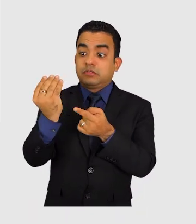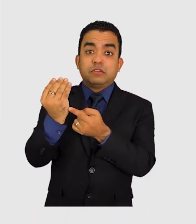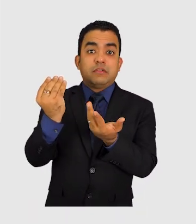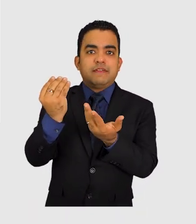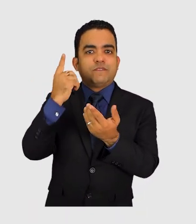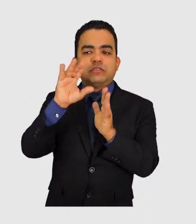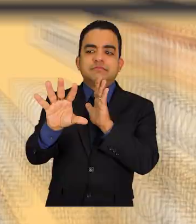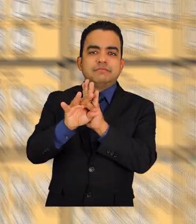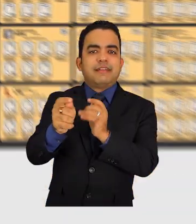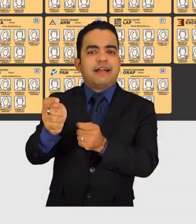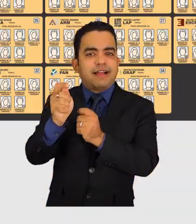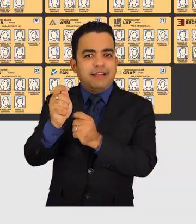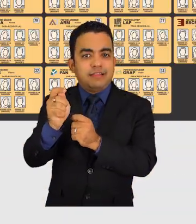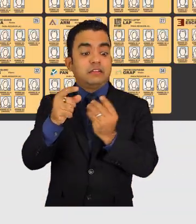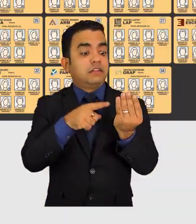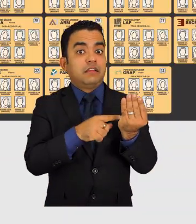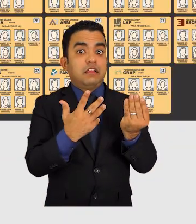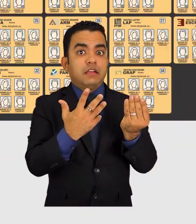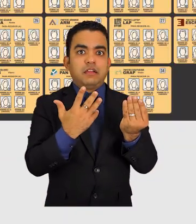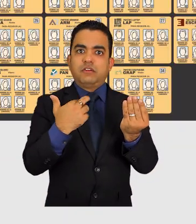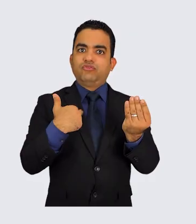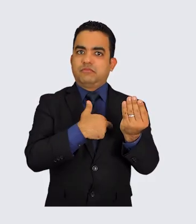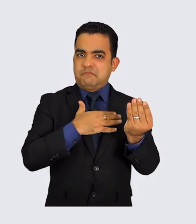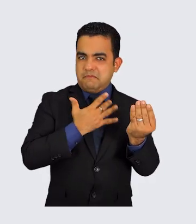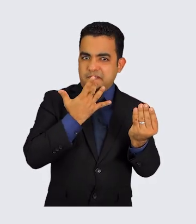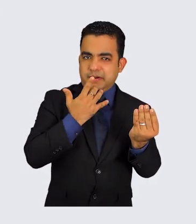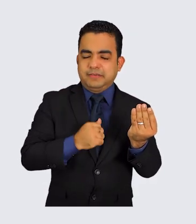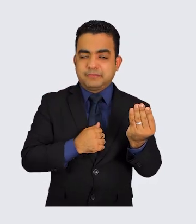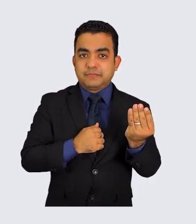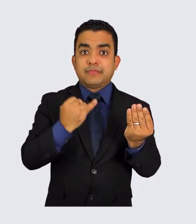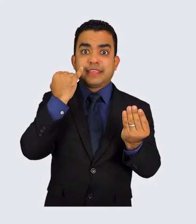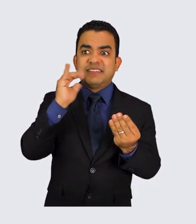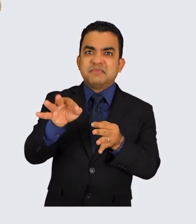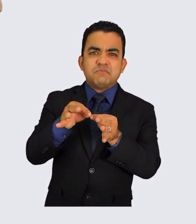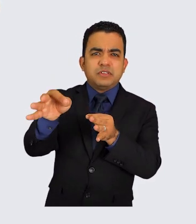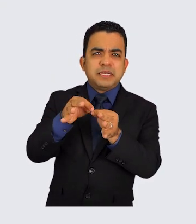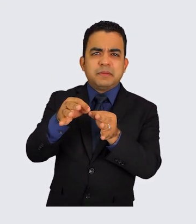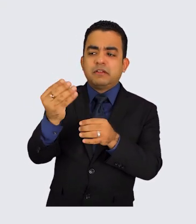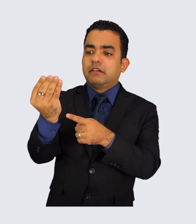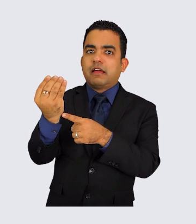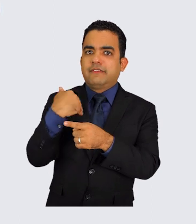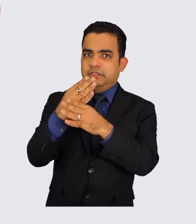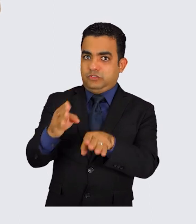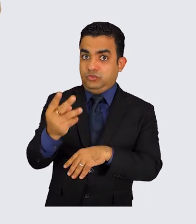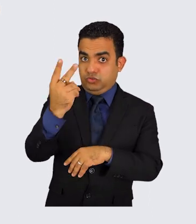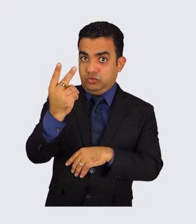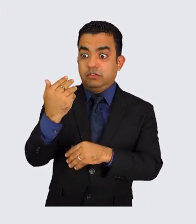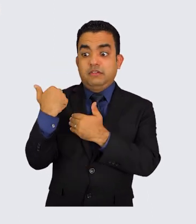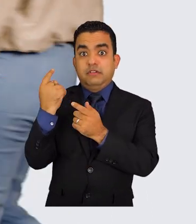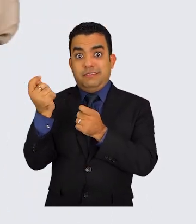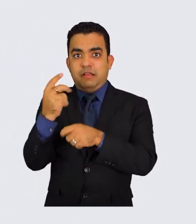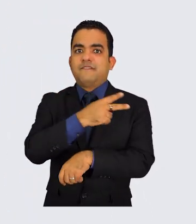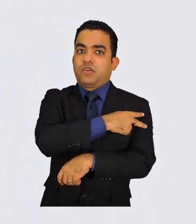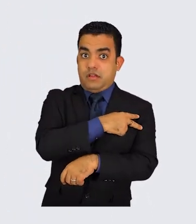elijas la alcaldía y otra la regiduría de tu preferencia. Si es para un distrito municipal, será una boleta para la dirección y otra para la